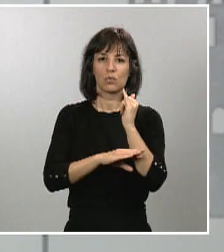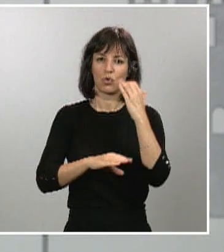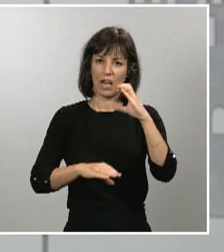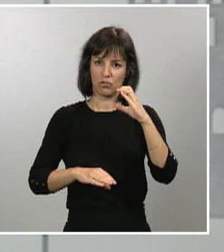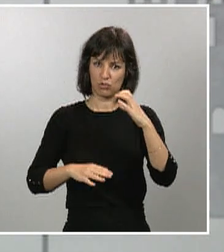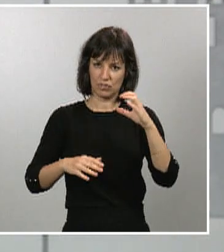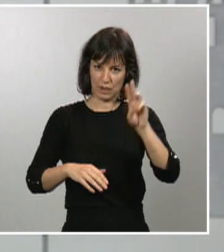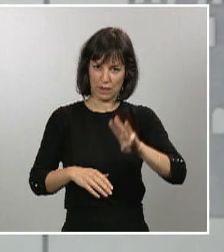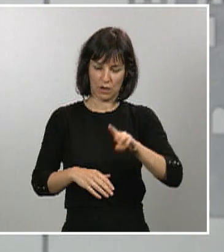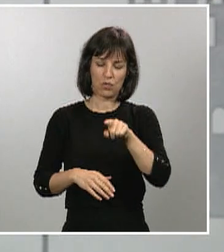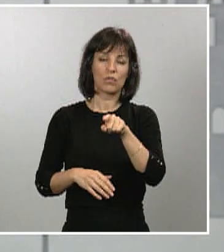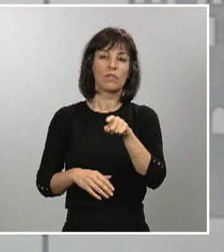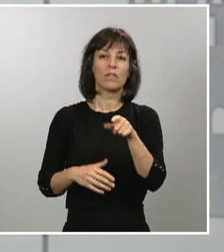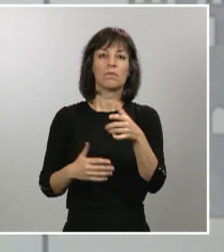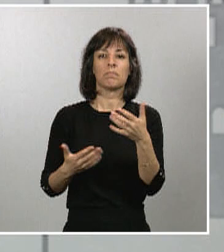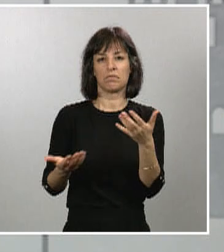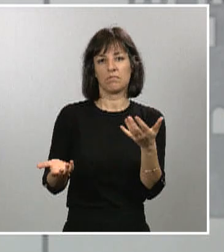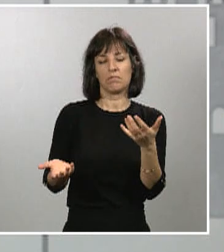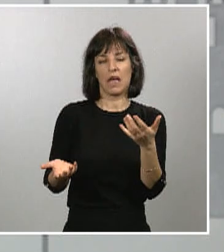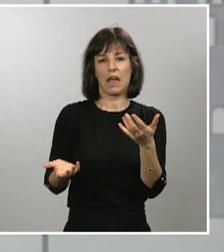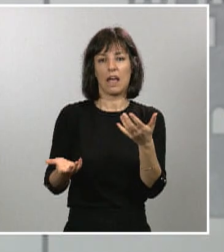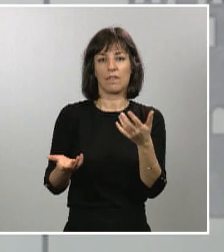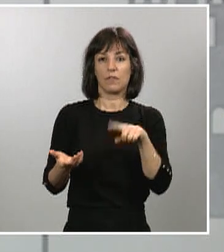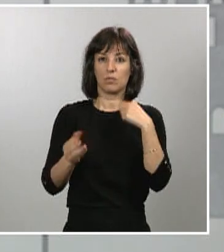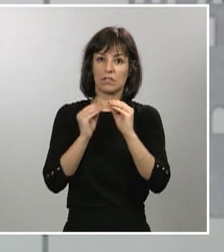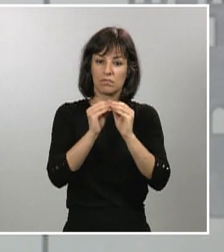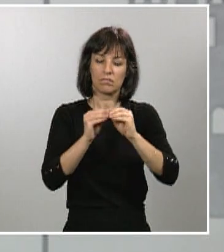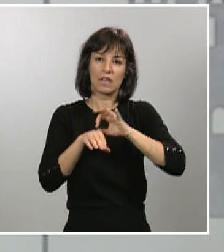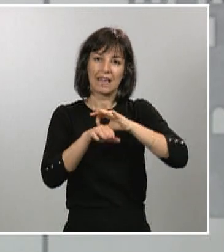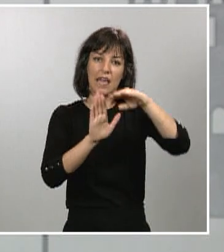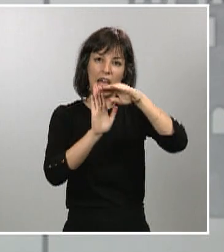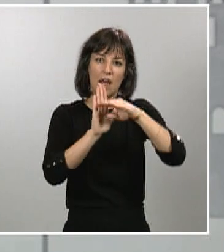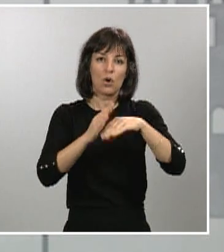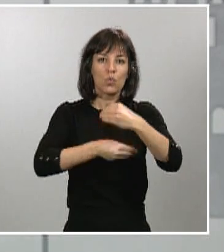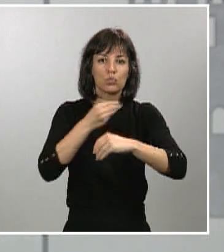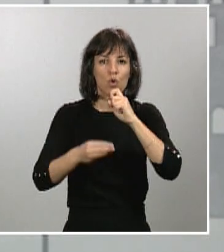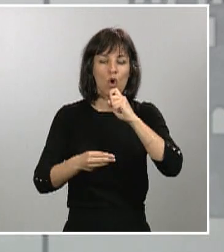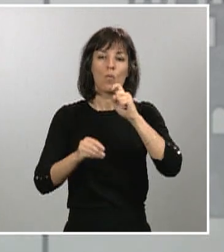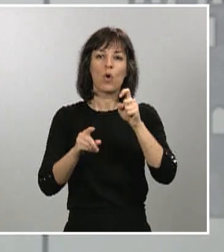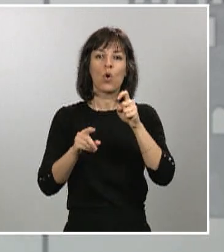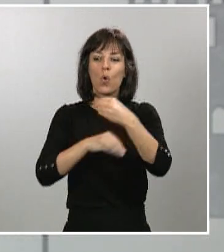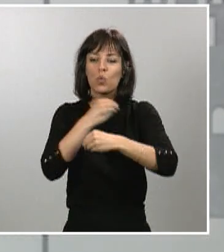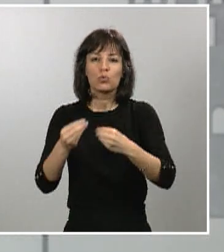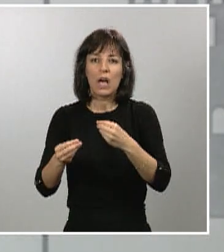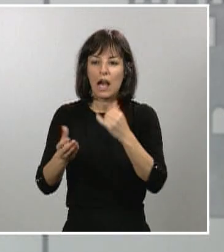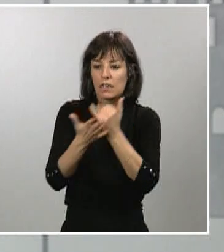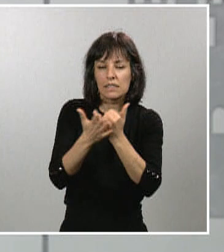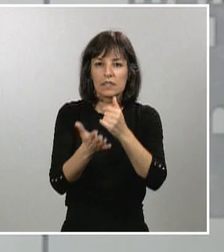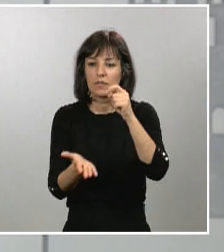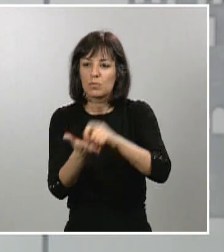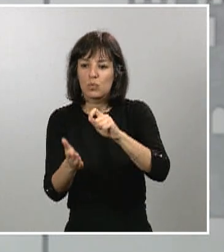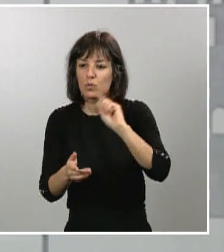diseñar la guía de uso, las condiciones de uso, las condiciones en que tienen que ser usados estos kits de diagnóstico rápido